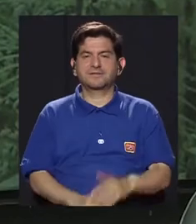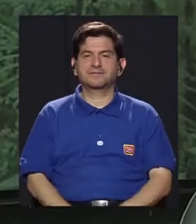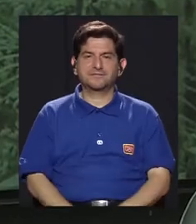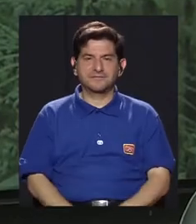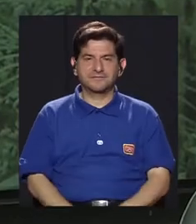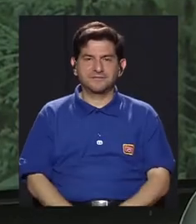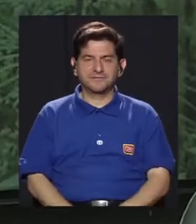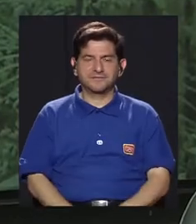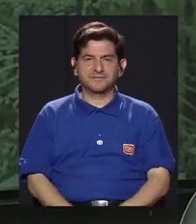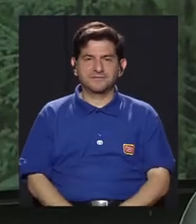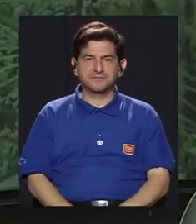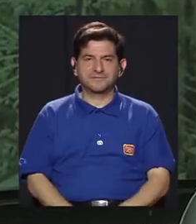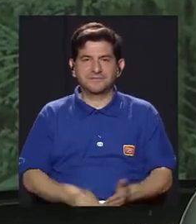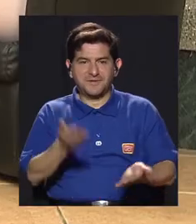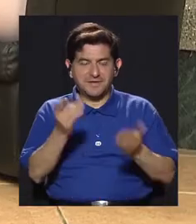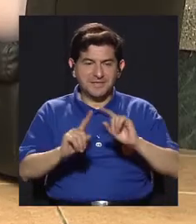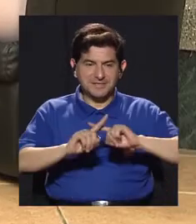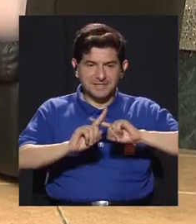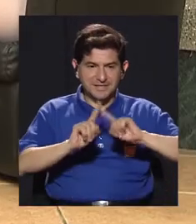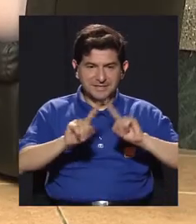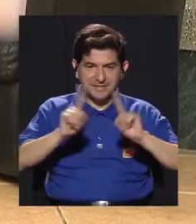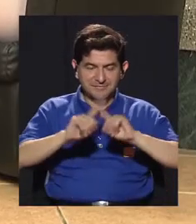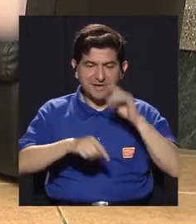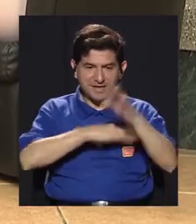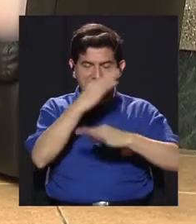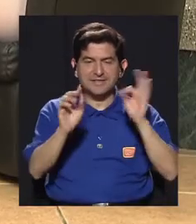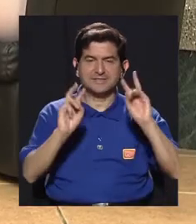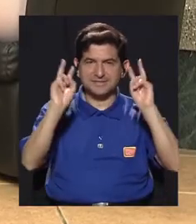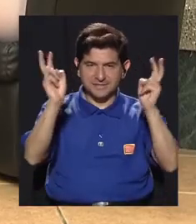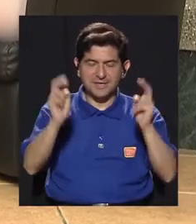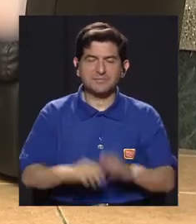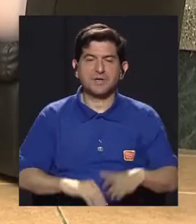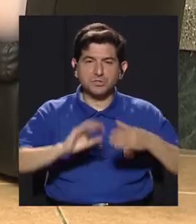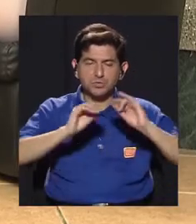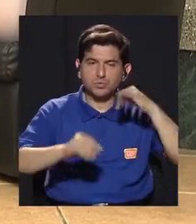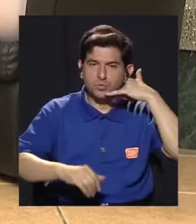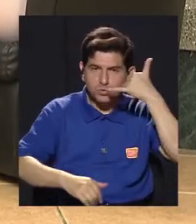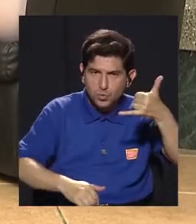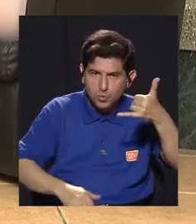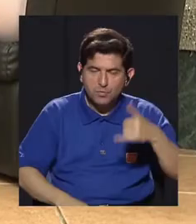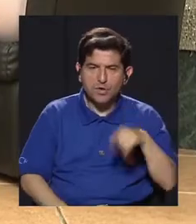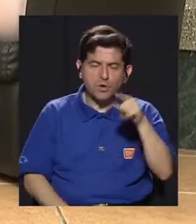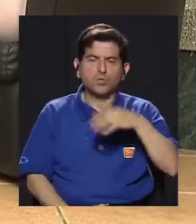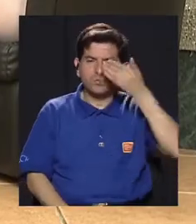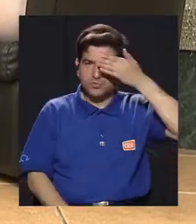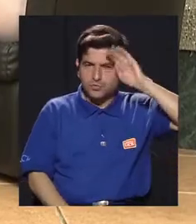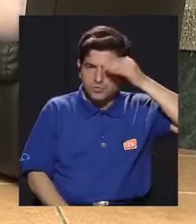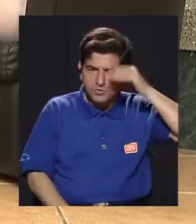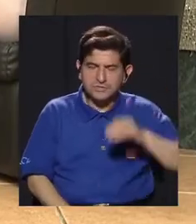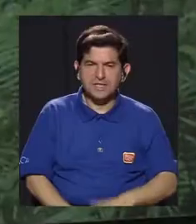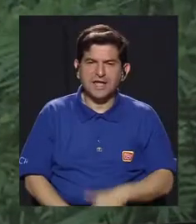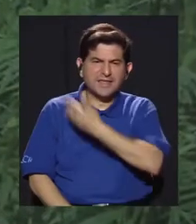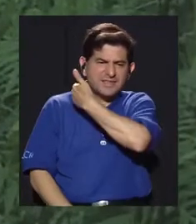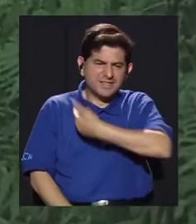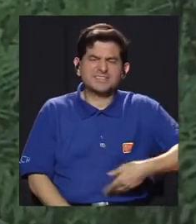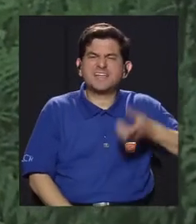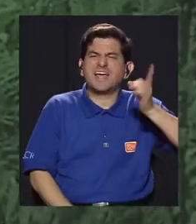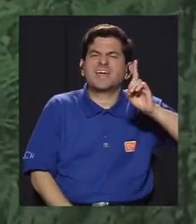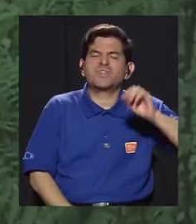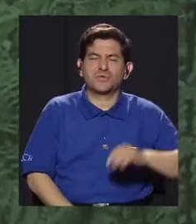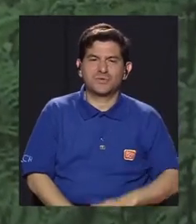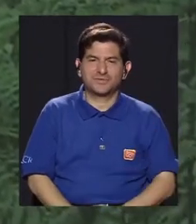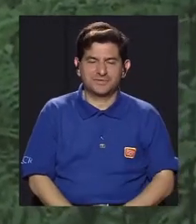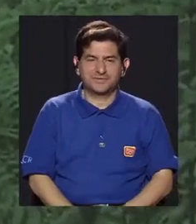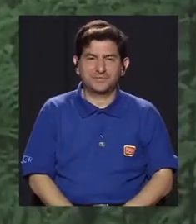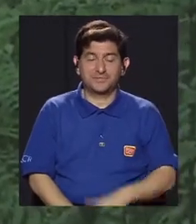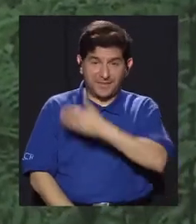muchos otros temas así ¿Algún número de teléfono o están en Facebook? ¿En Heredia en qué parte por ejemplo? En